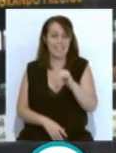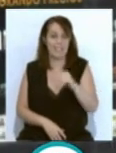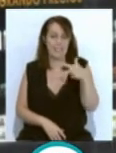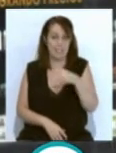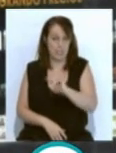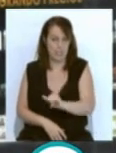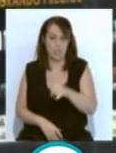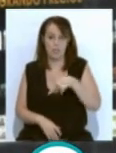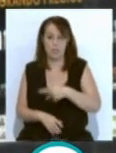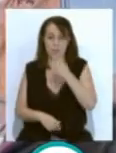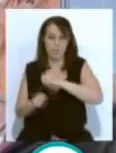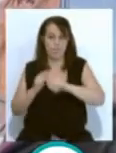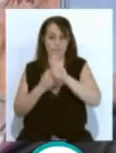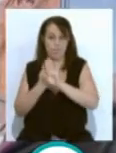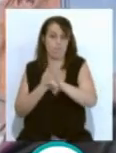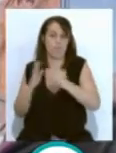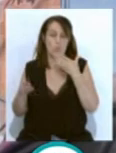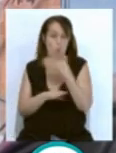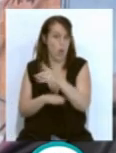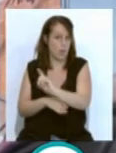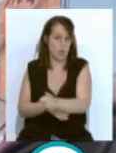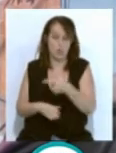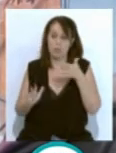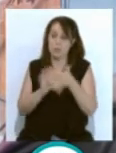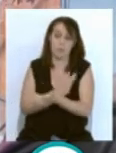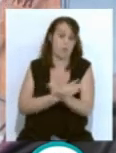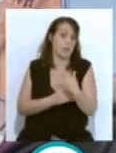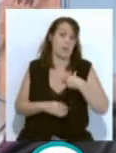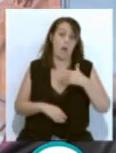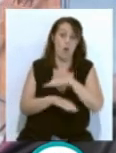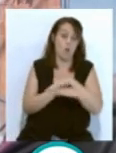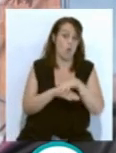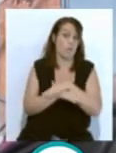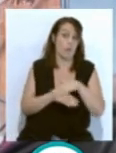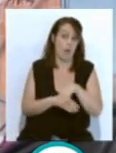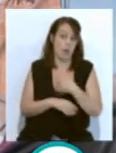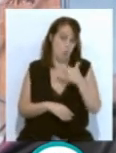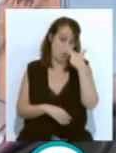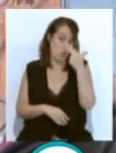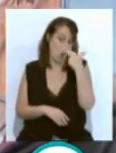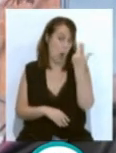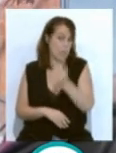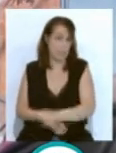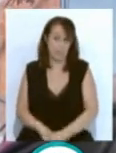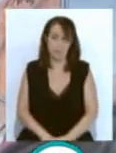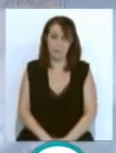Asociación de Vecinos, un hecho asegura que demuestra la falta de interés del gobierno por los habitantes de la zona.